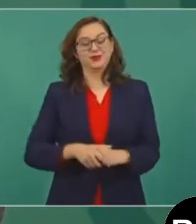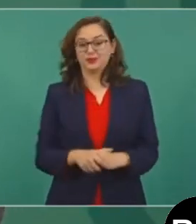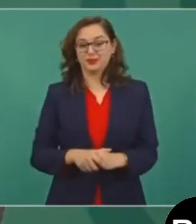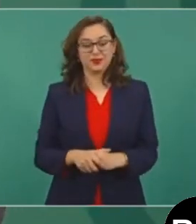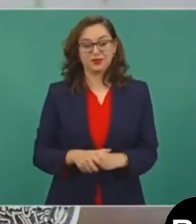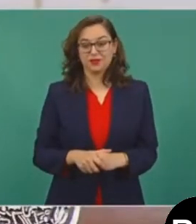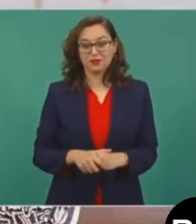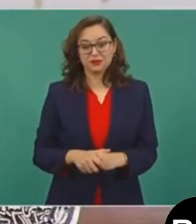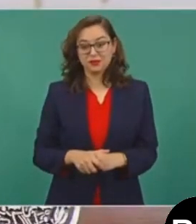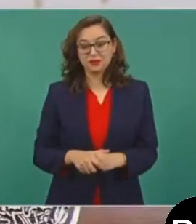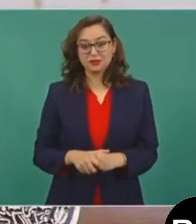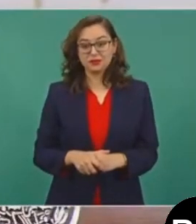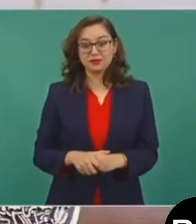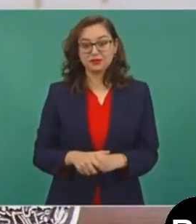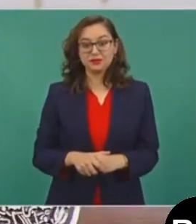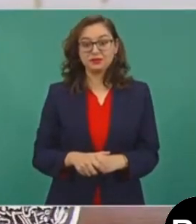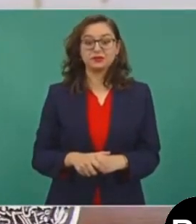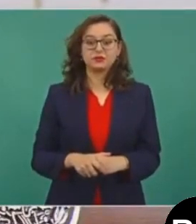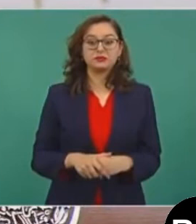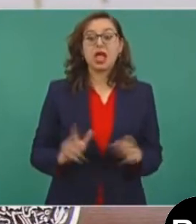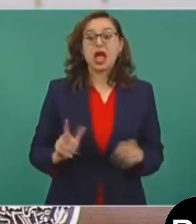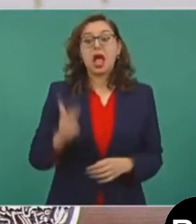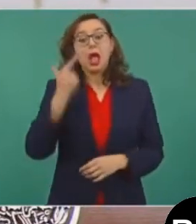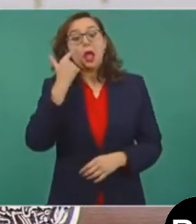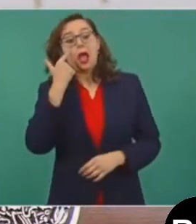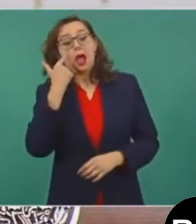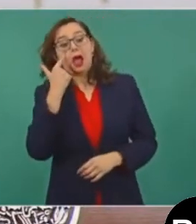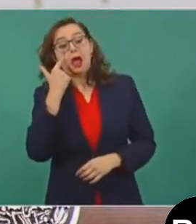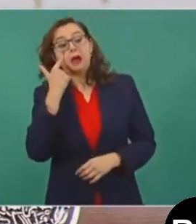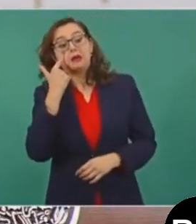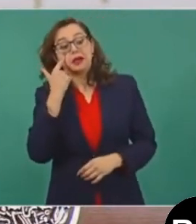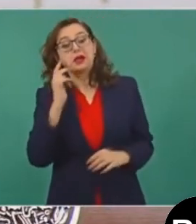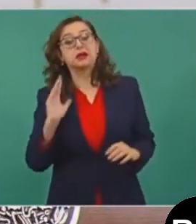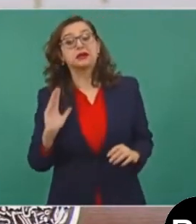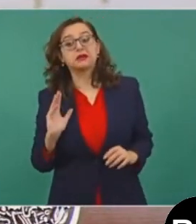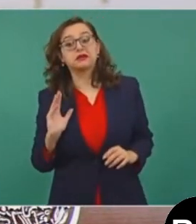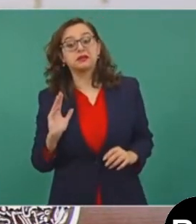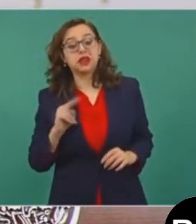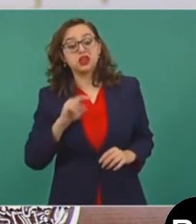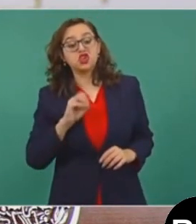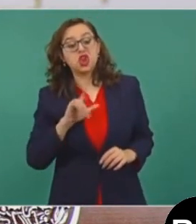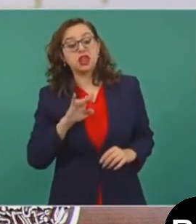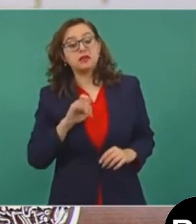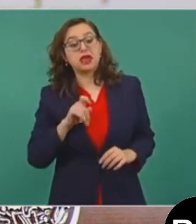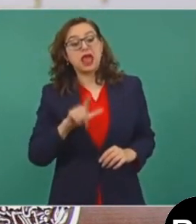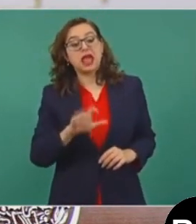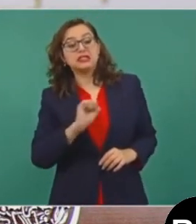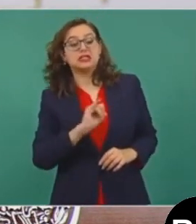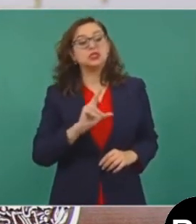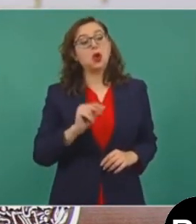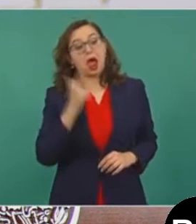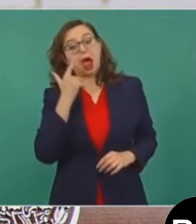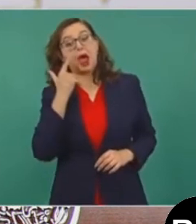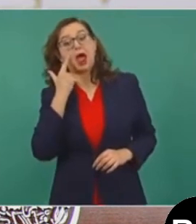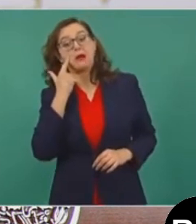que me van a medir si somos neoliberales o no.